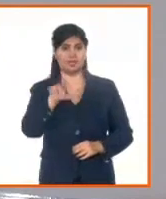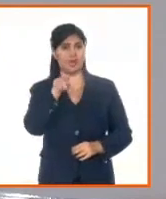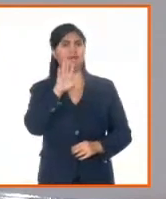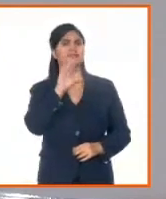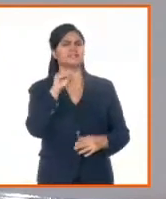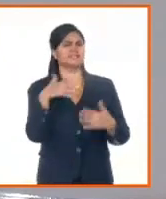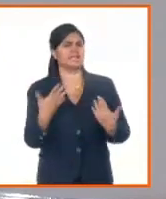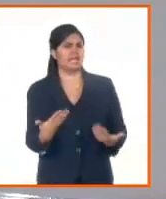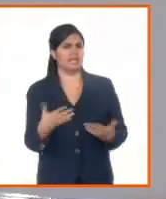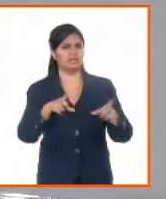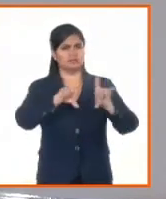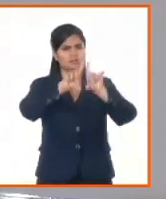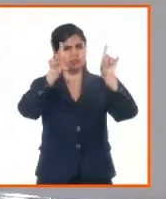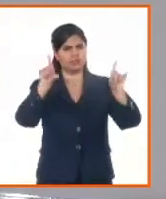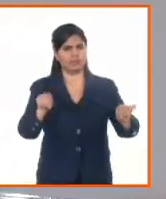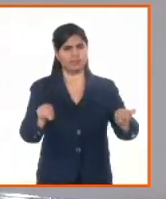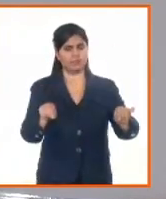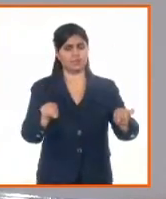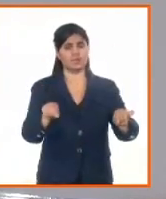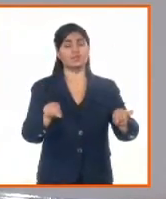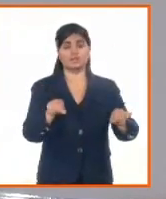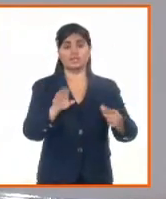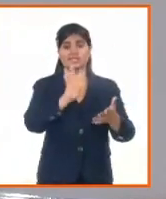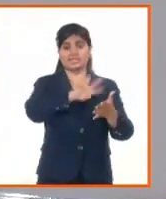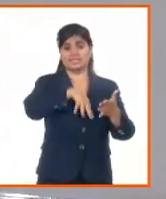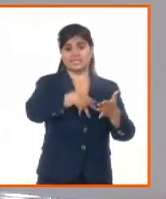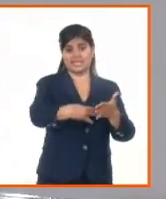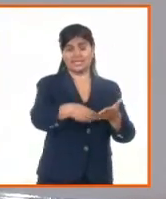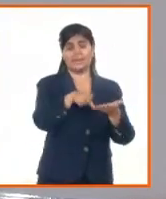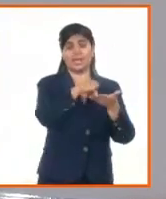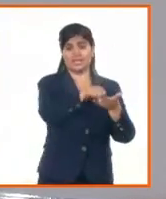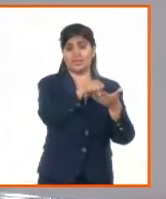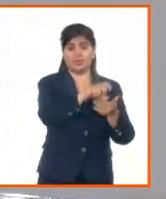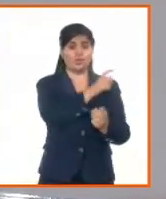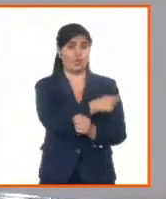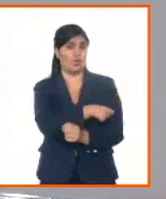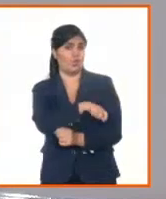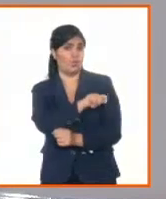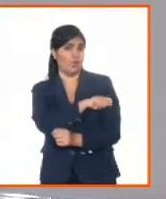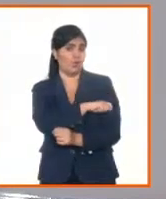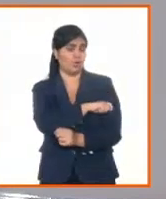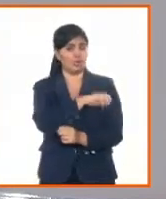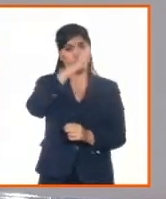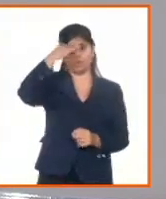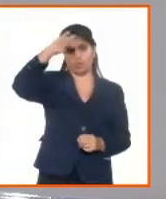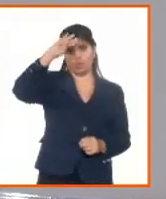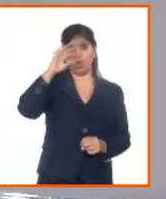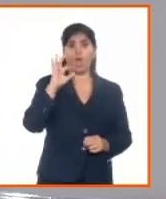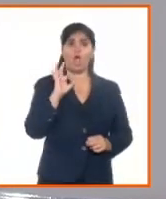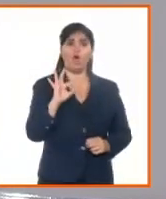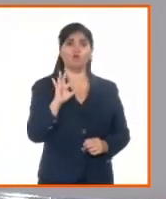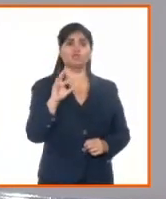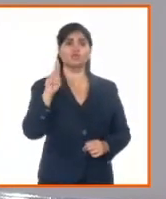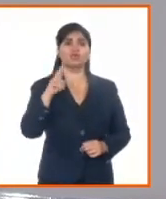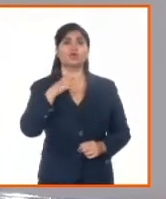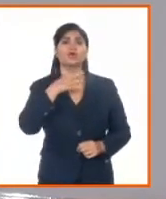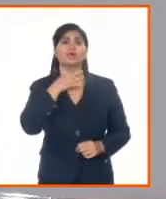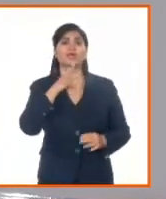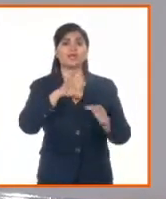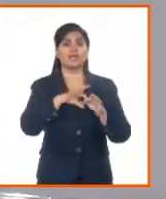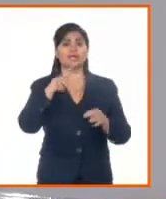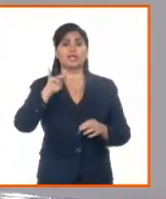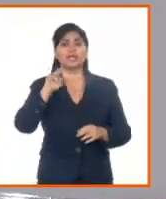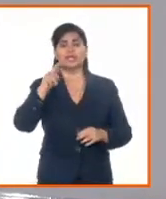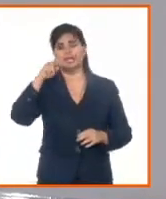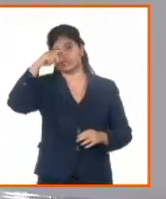sistema, crea el sistema de registros públicos de la República de Cuba y ocho tipos de registros. Hoy nosotros aquí, por ejemplo, vamos a